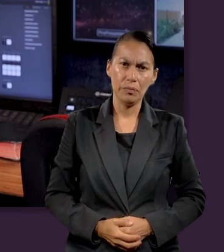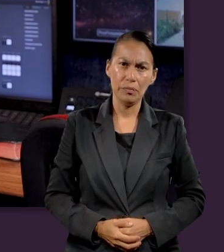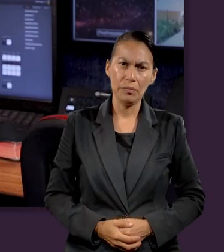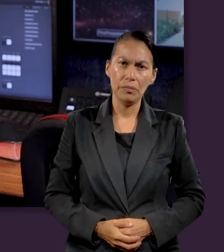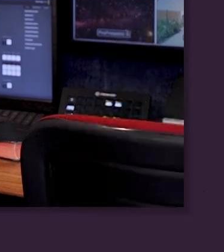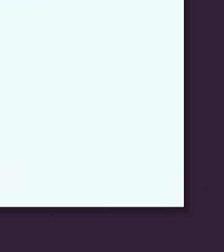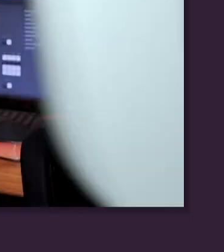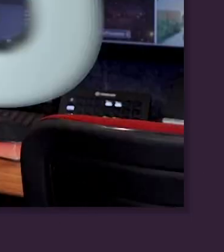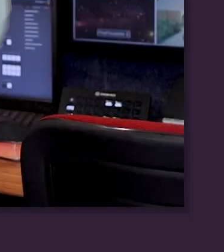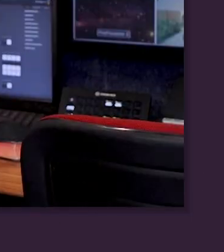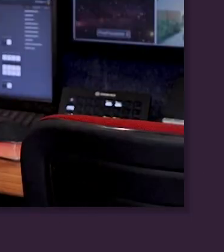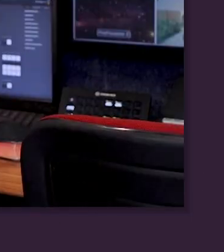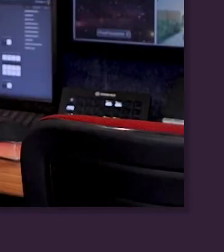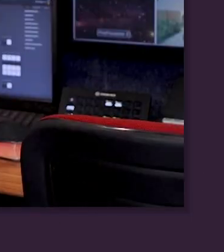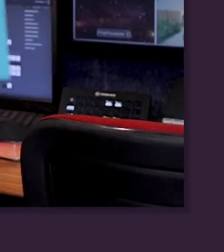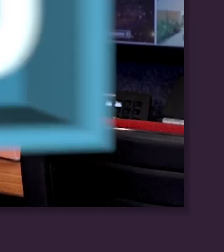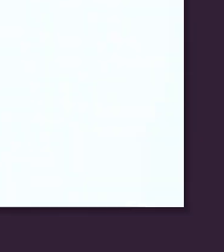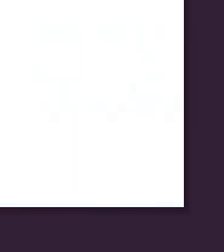Santo.